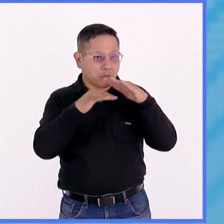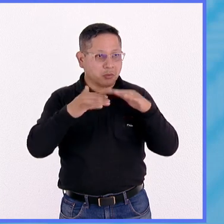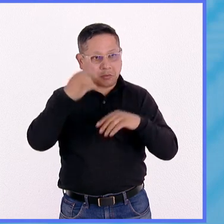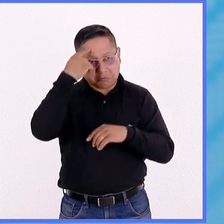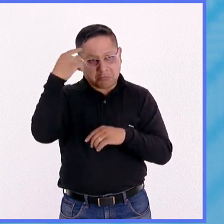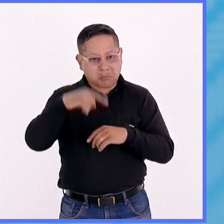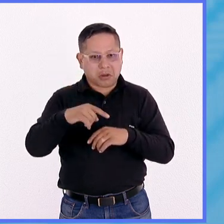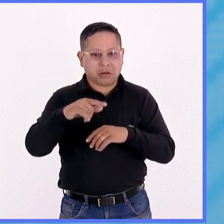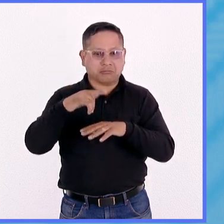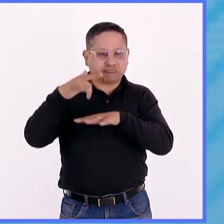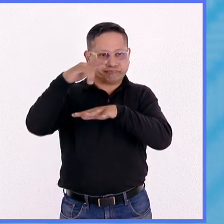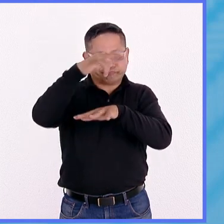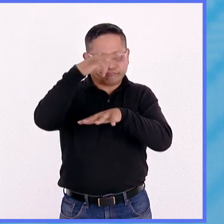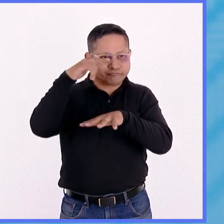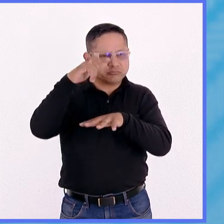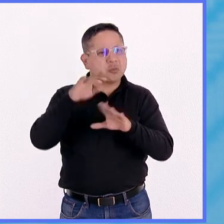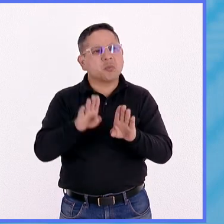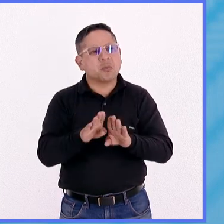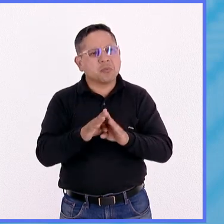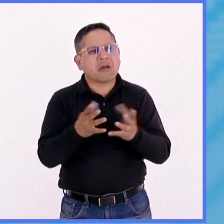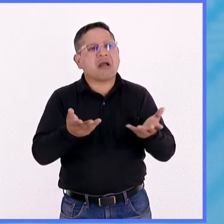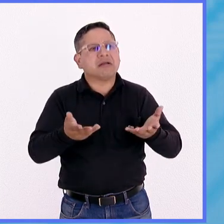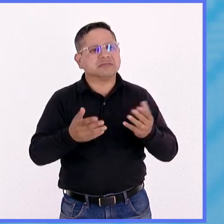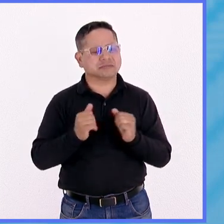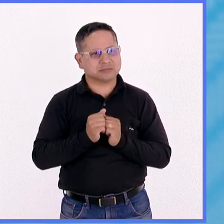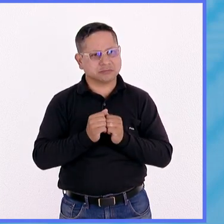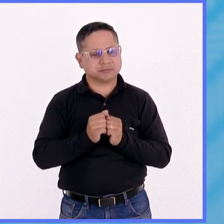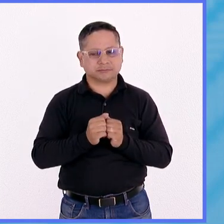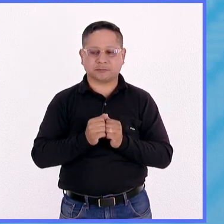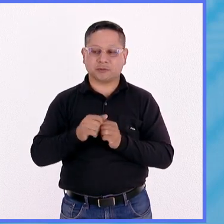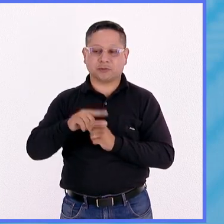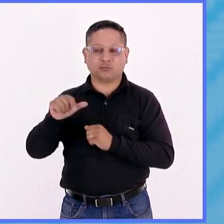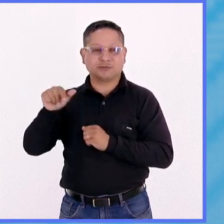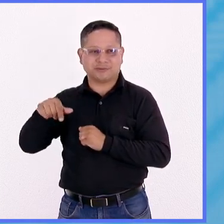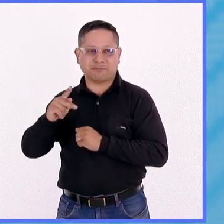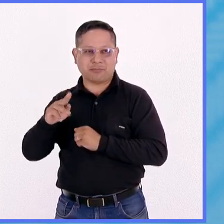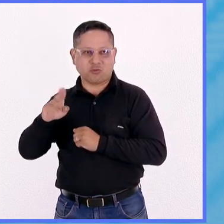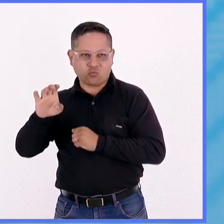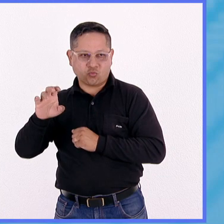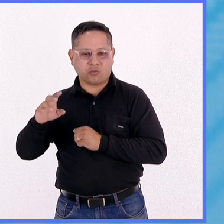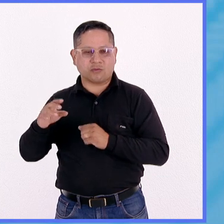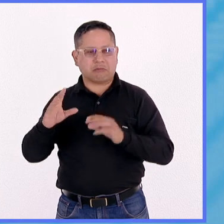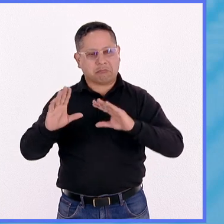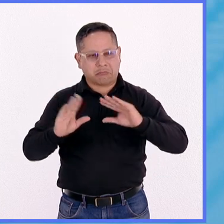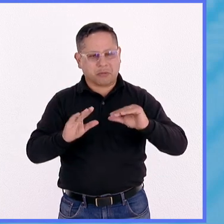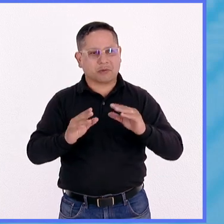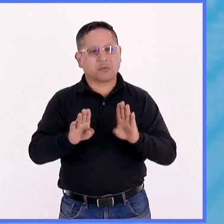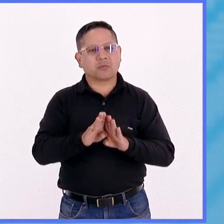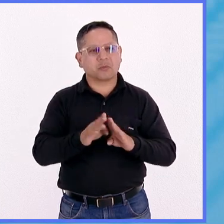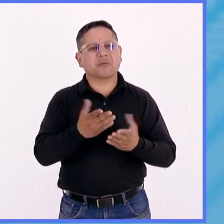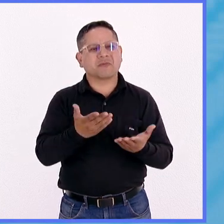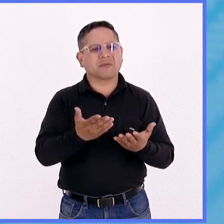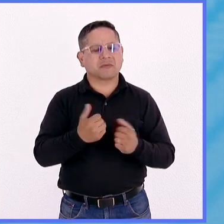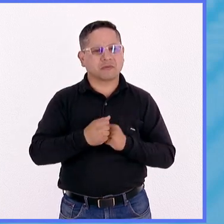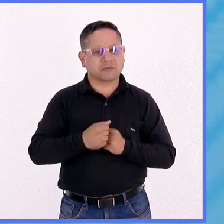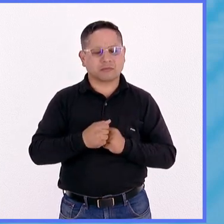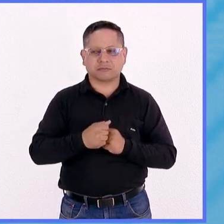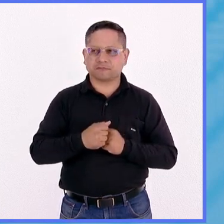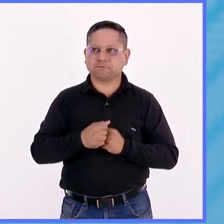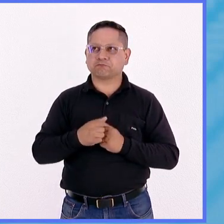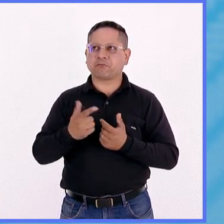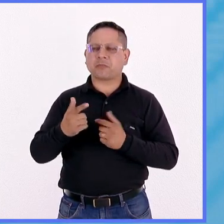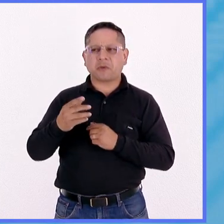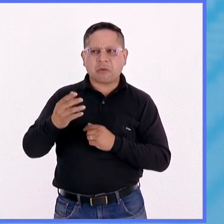Ya después hablaremos de las etapas y el acompañamiento que se le da aquí en el PEU. Bueno, el conocimiento básico que deben tener es,